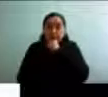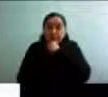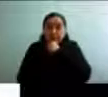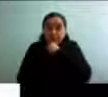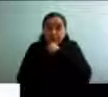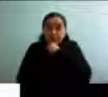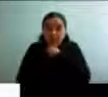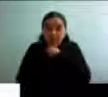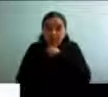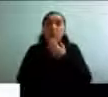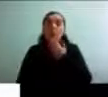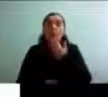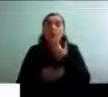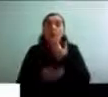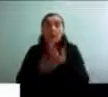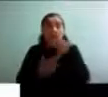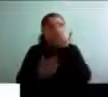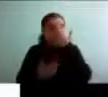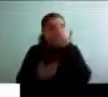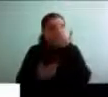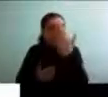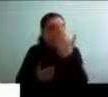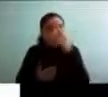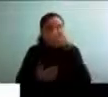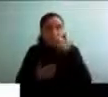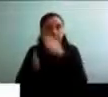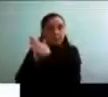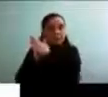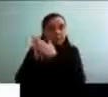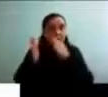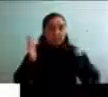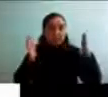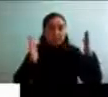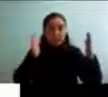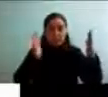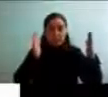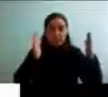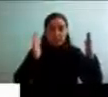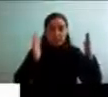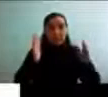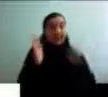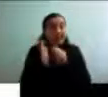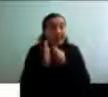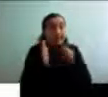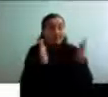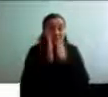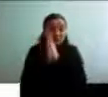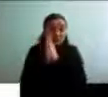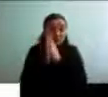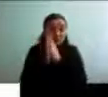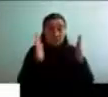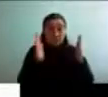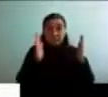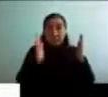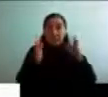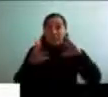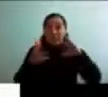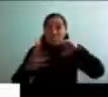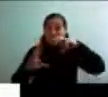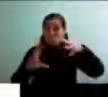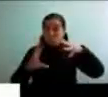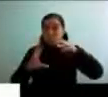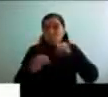cuando enfrentamos esta etapa que cronológicamente se ha definido a nivel mundial como